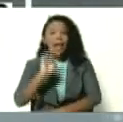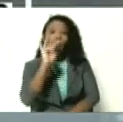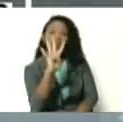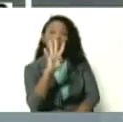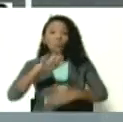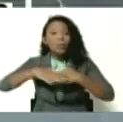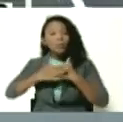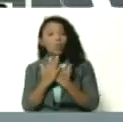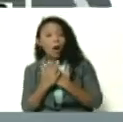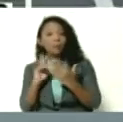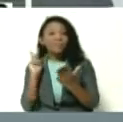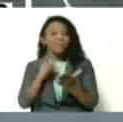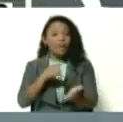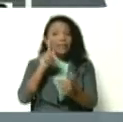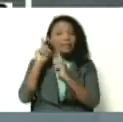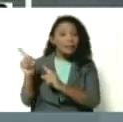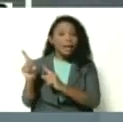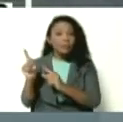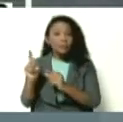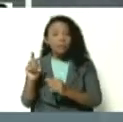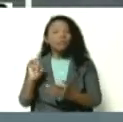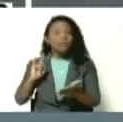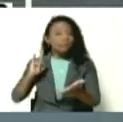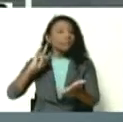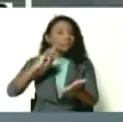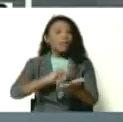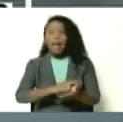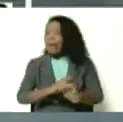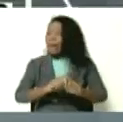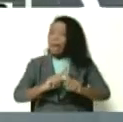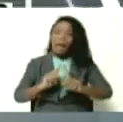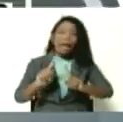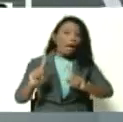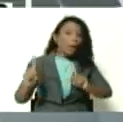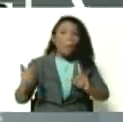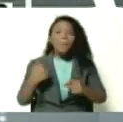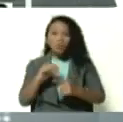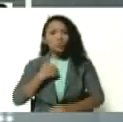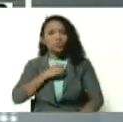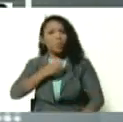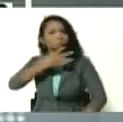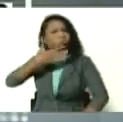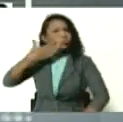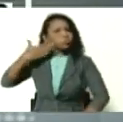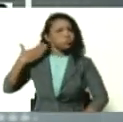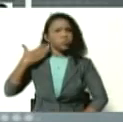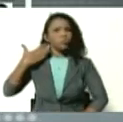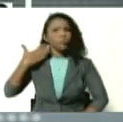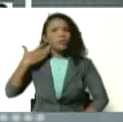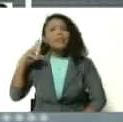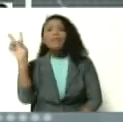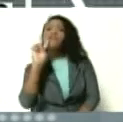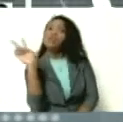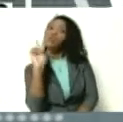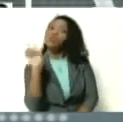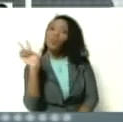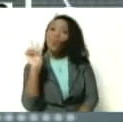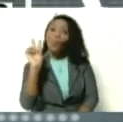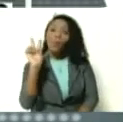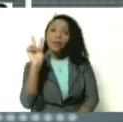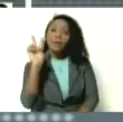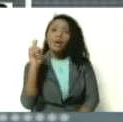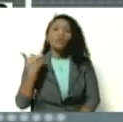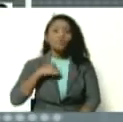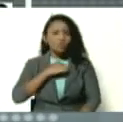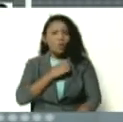madrugada a Manaos, es un viaje largo, pero lo estamos haciendo con orgullo patrio, con orgullo de venezolano, que